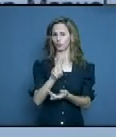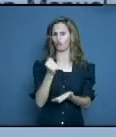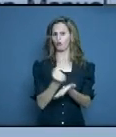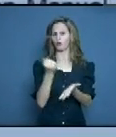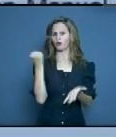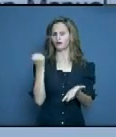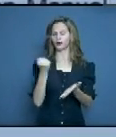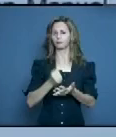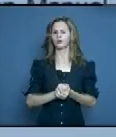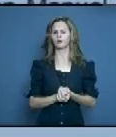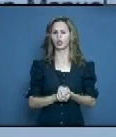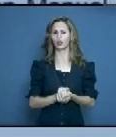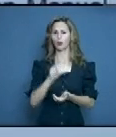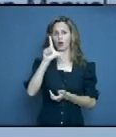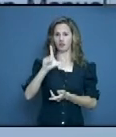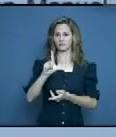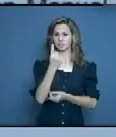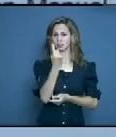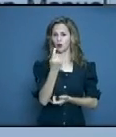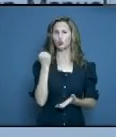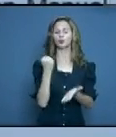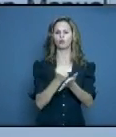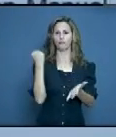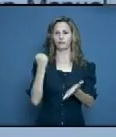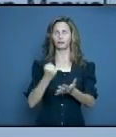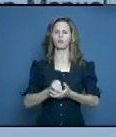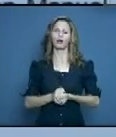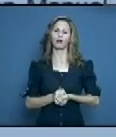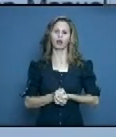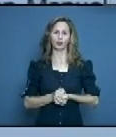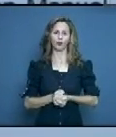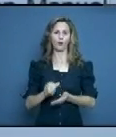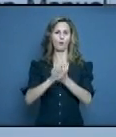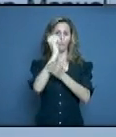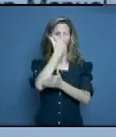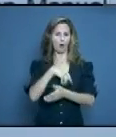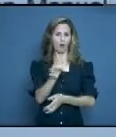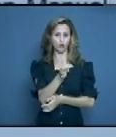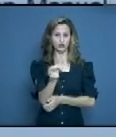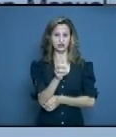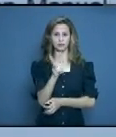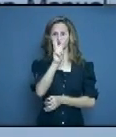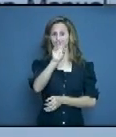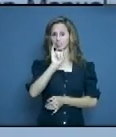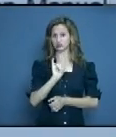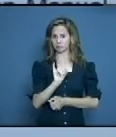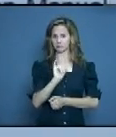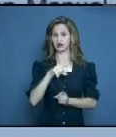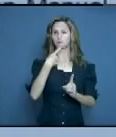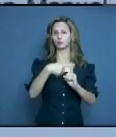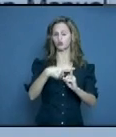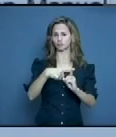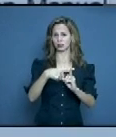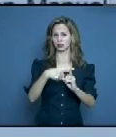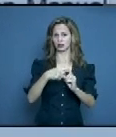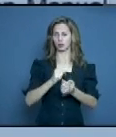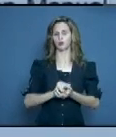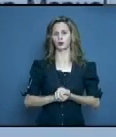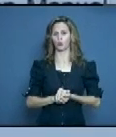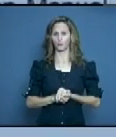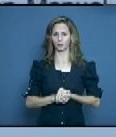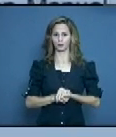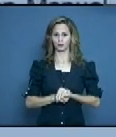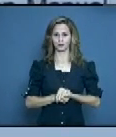de salud, Levisa, un contacto de casos confirmados. El municipio de Moa, con 36 diagnosticados. Del área de salud, Juan Manuel Páez,